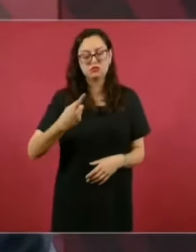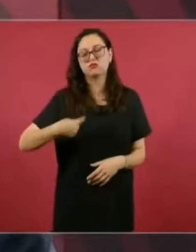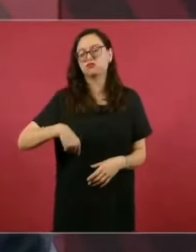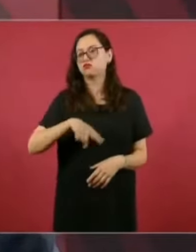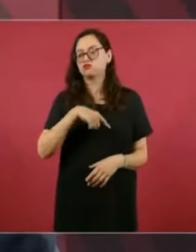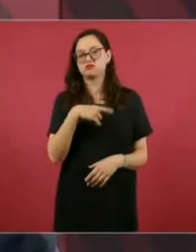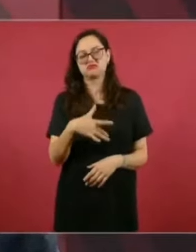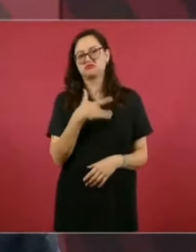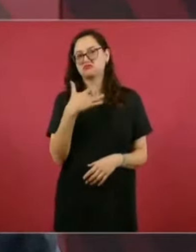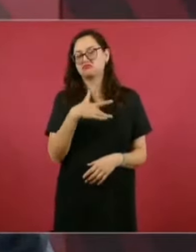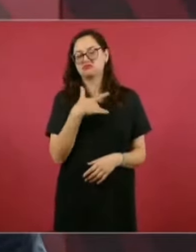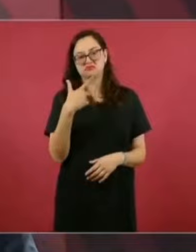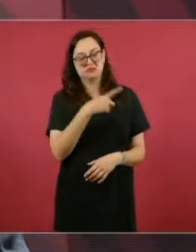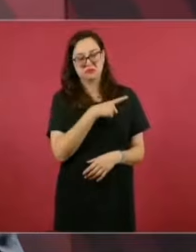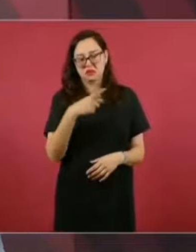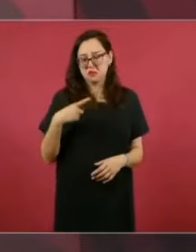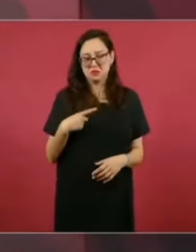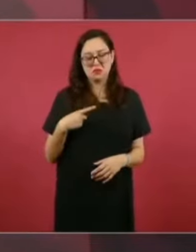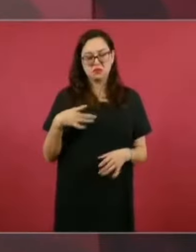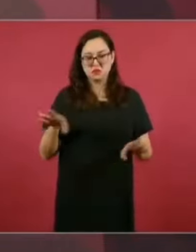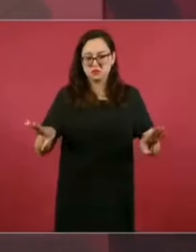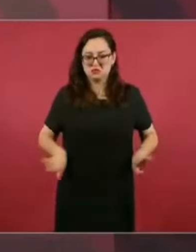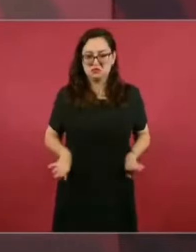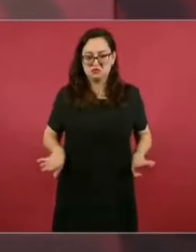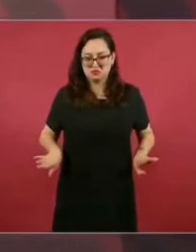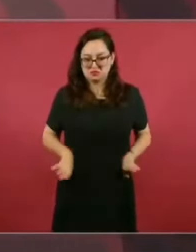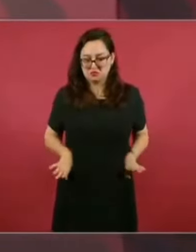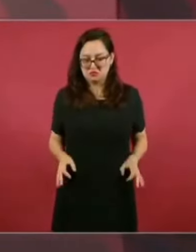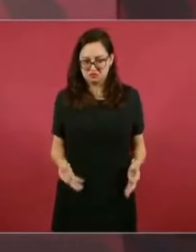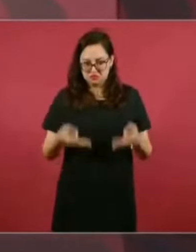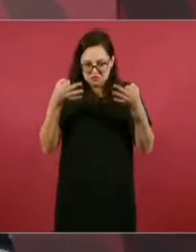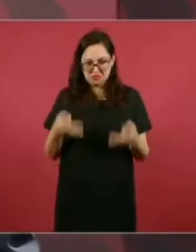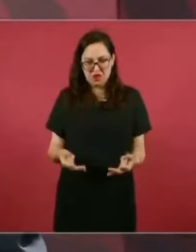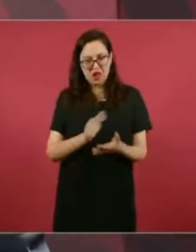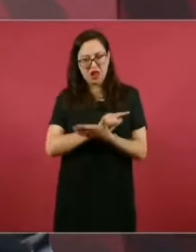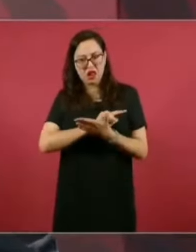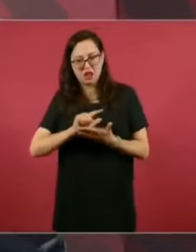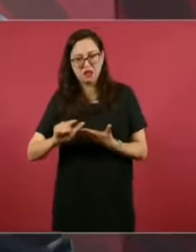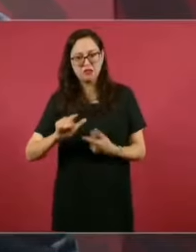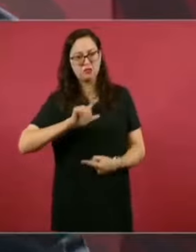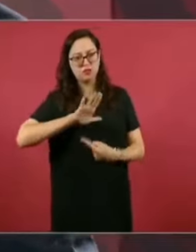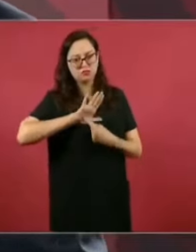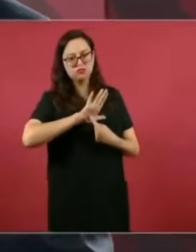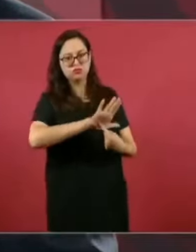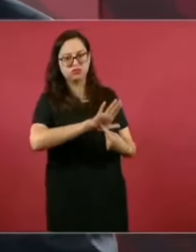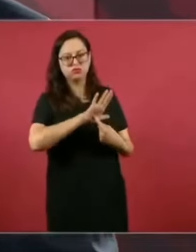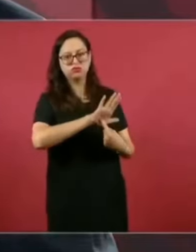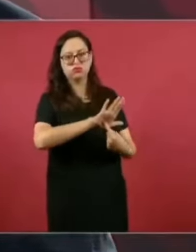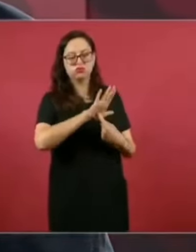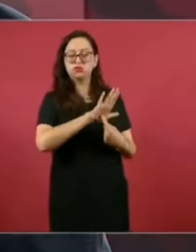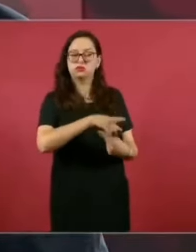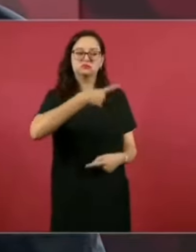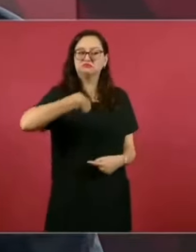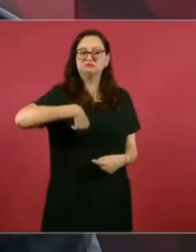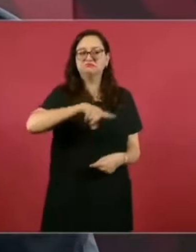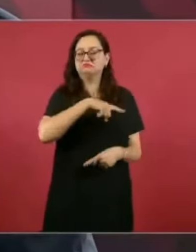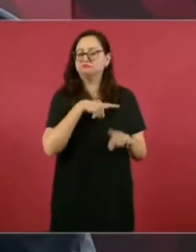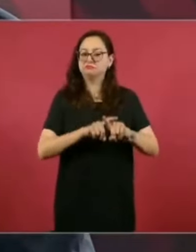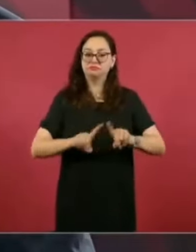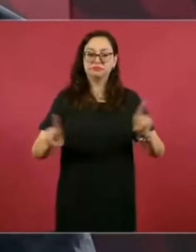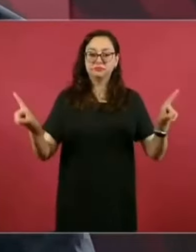que actuar de manera escrupulosa, porque no somos iguales,